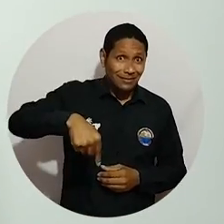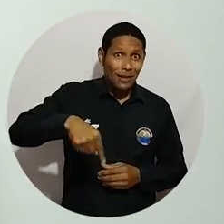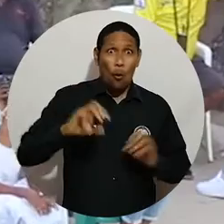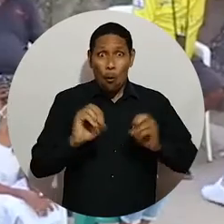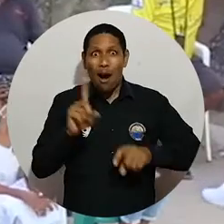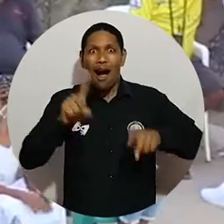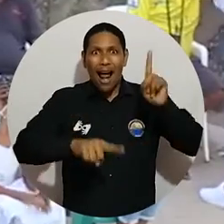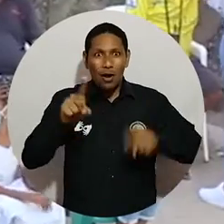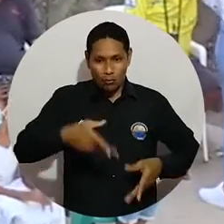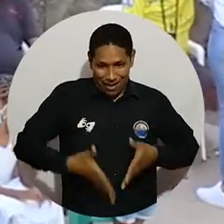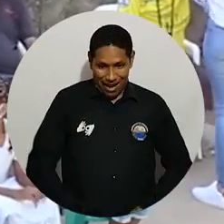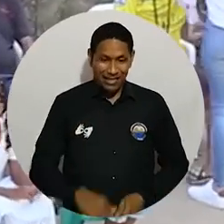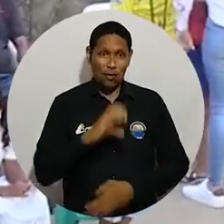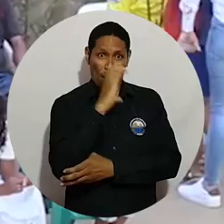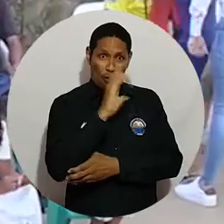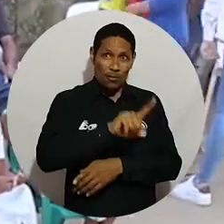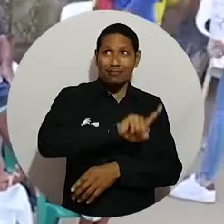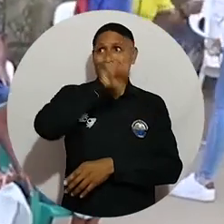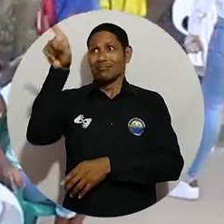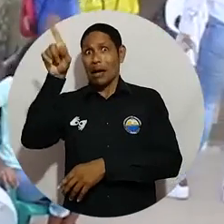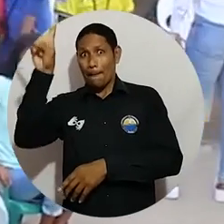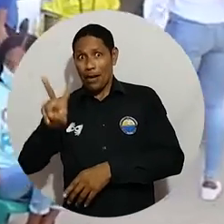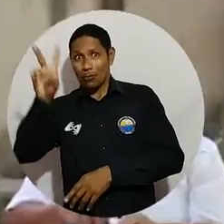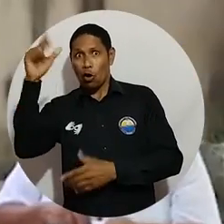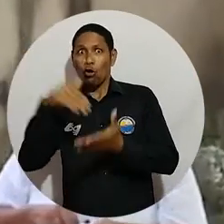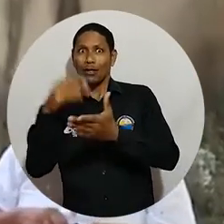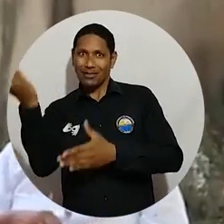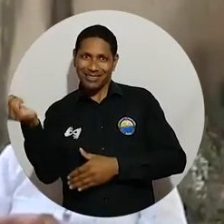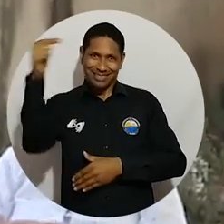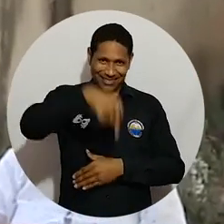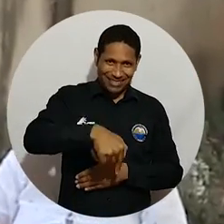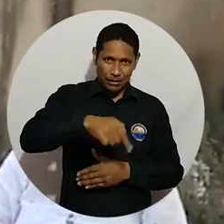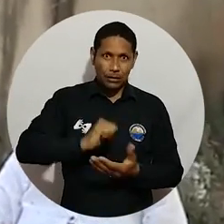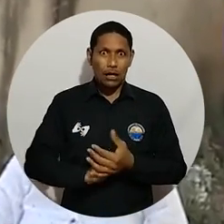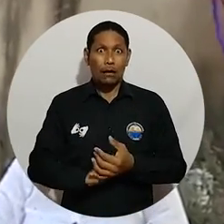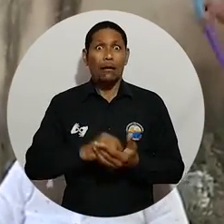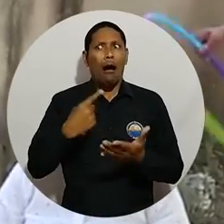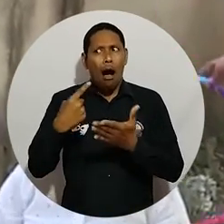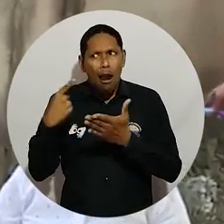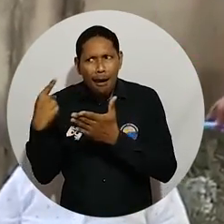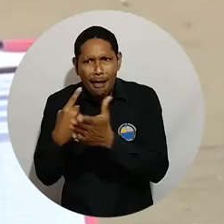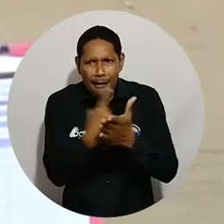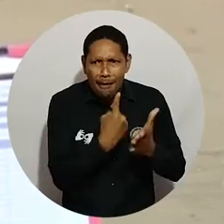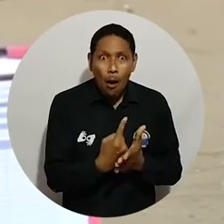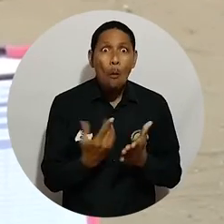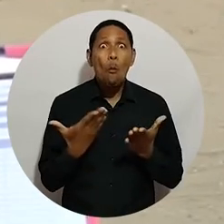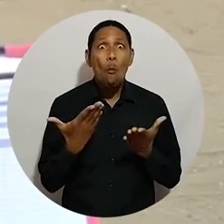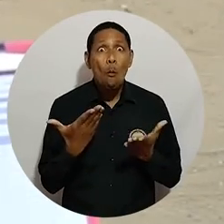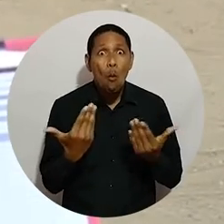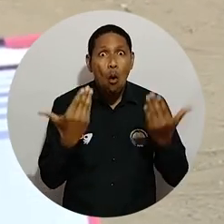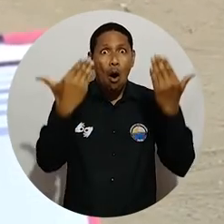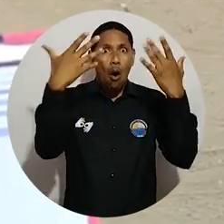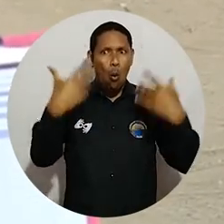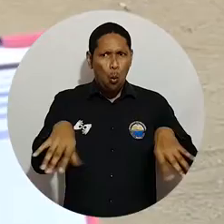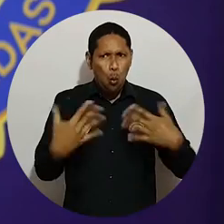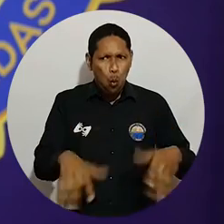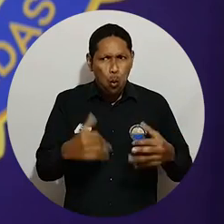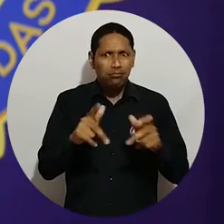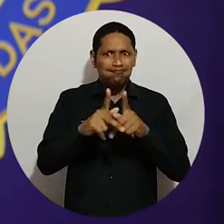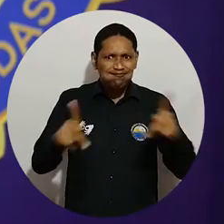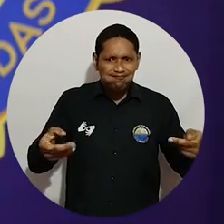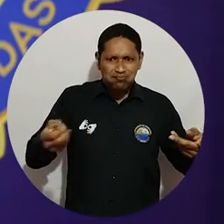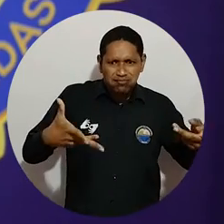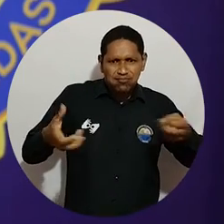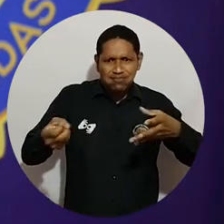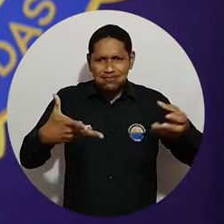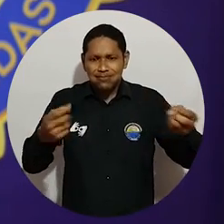y lideresas de las poblaciones migrantes y con nacionales que han retornado de Venezuela. Este conversatorio ha sido muy enriquecedor, la